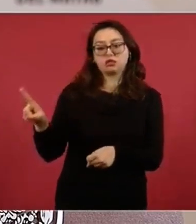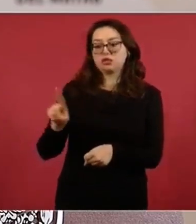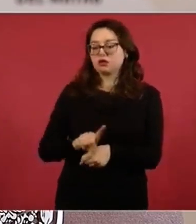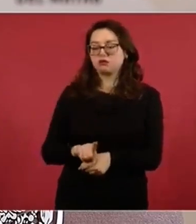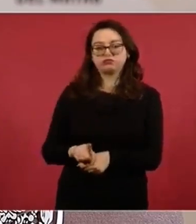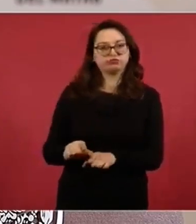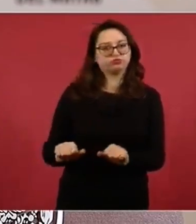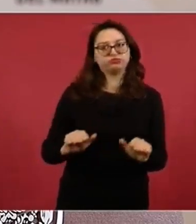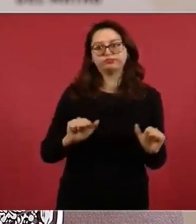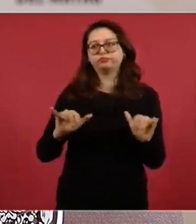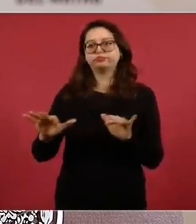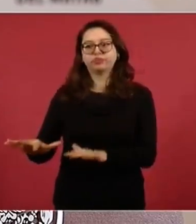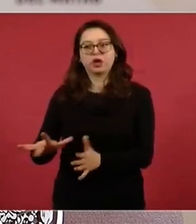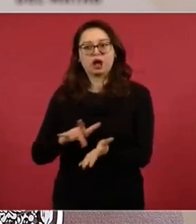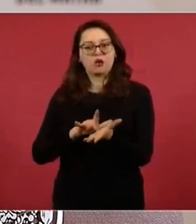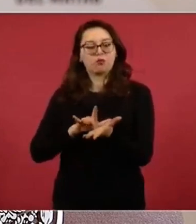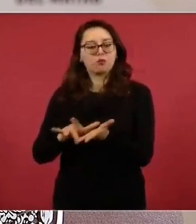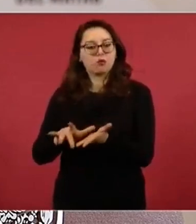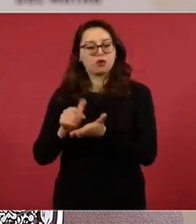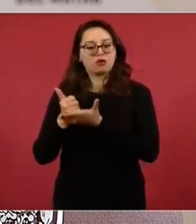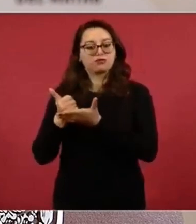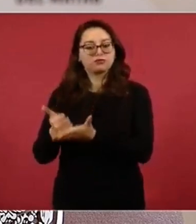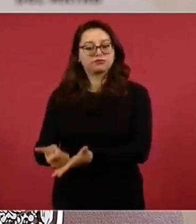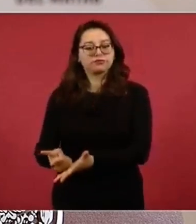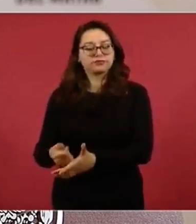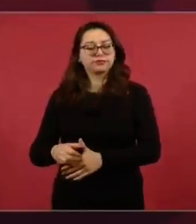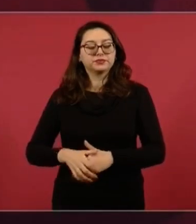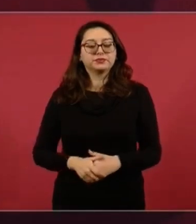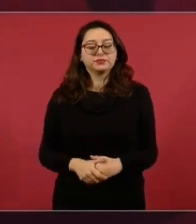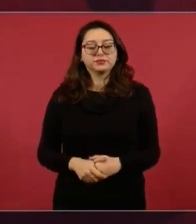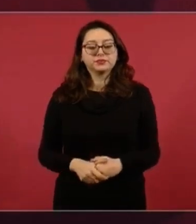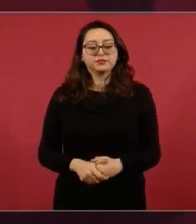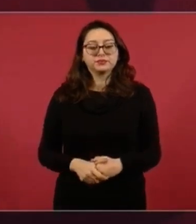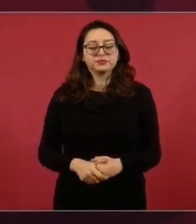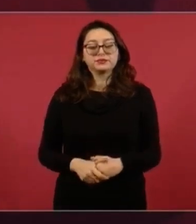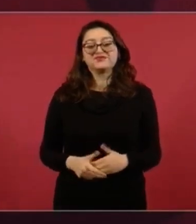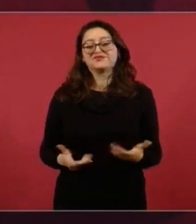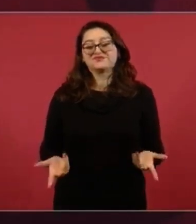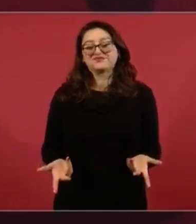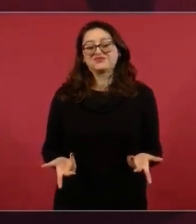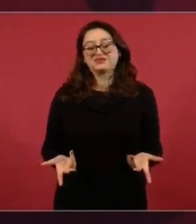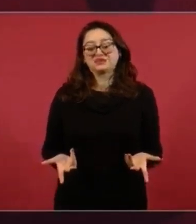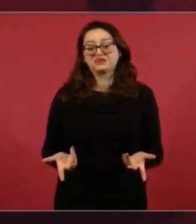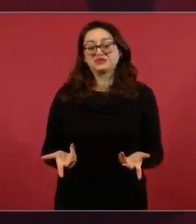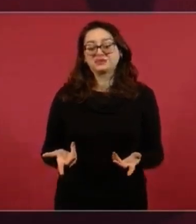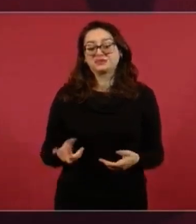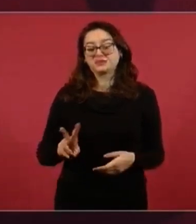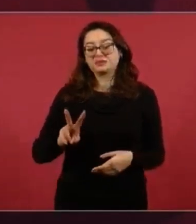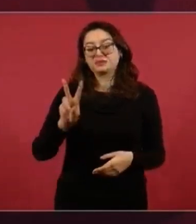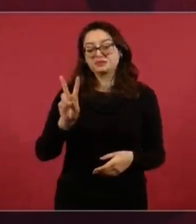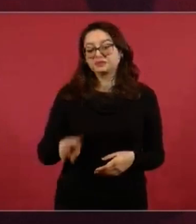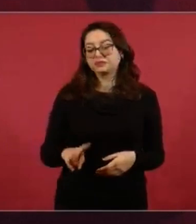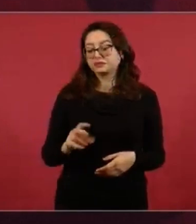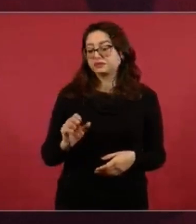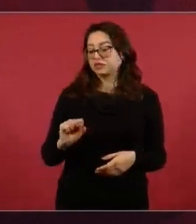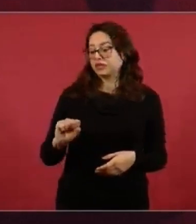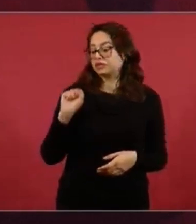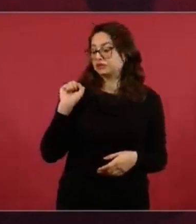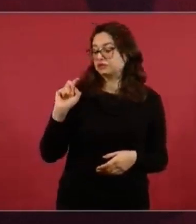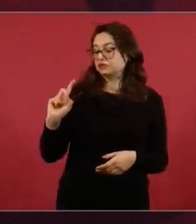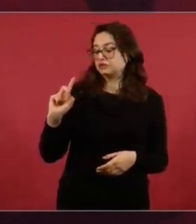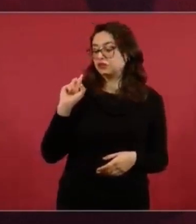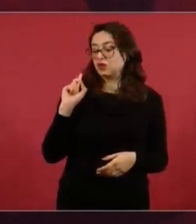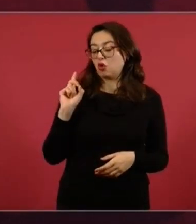que este fin de semana perdieron la vida tres servidores de la Nación